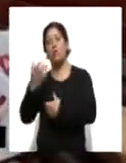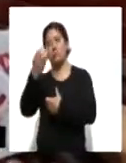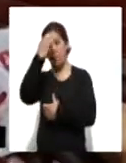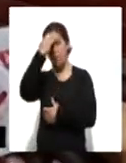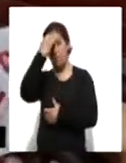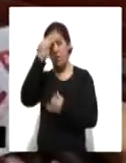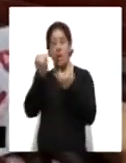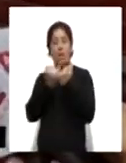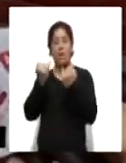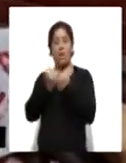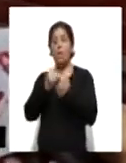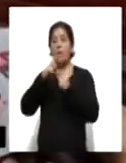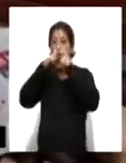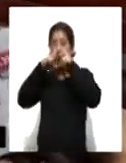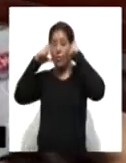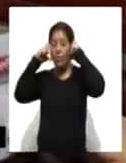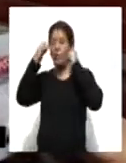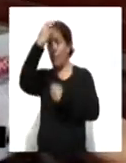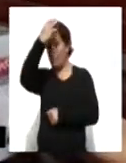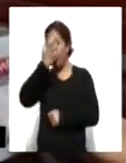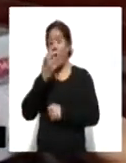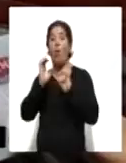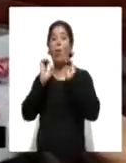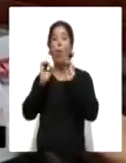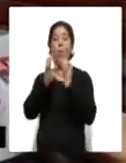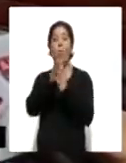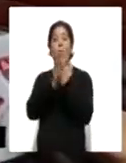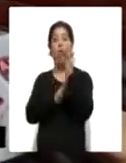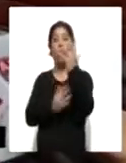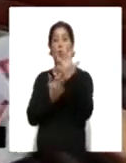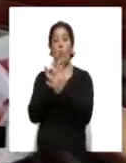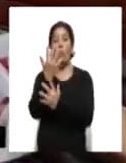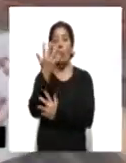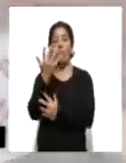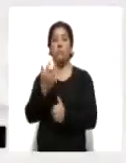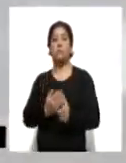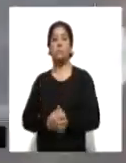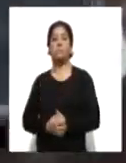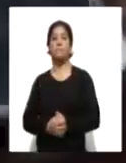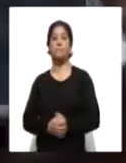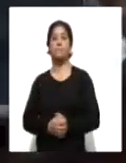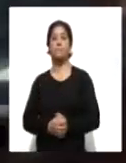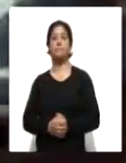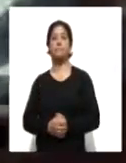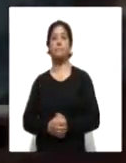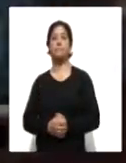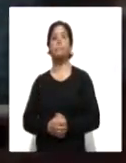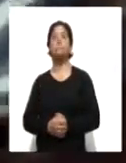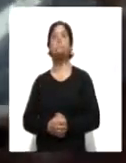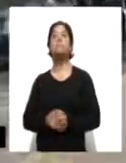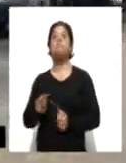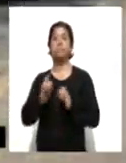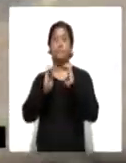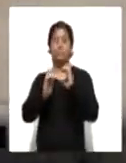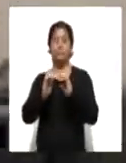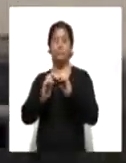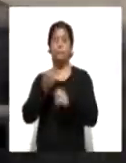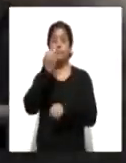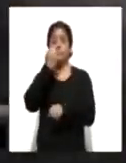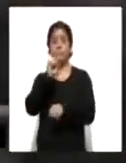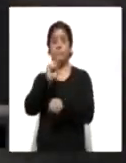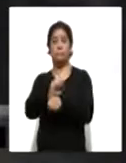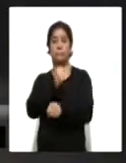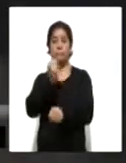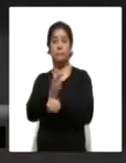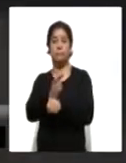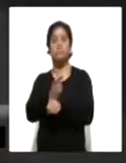guantes, por si en algún momento vamos agarrando alguna de las cosas. Cabe señalar que la Secretaría de Turismo del Estado